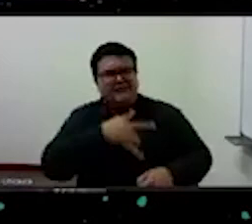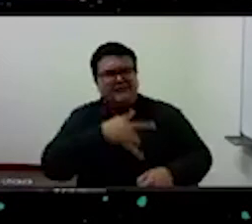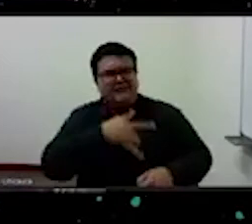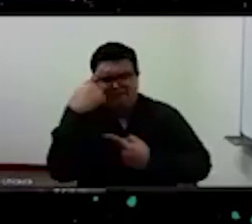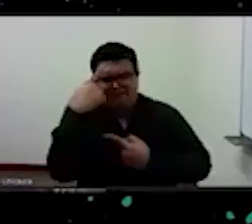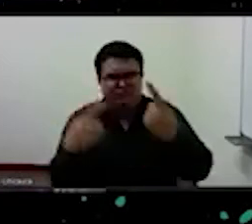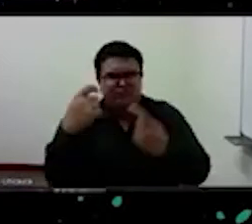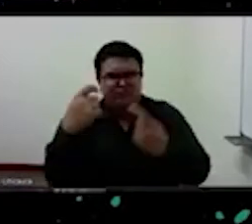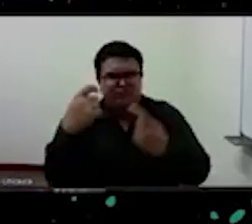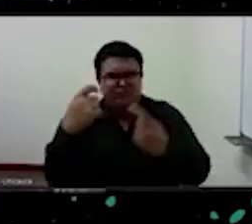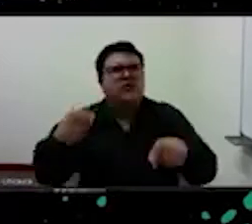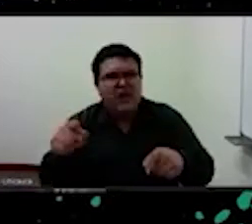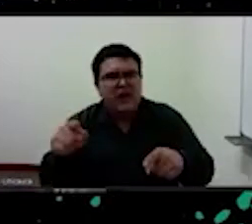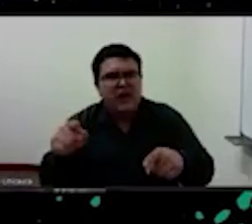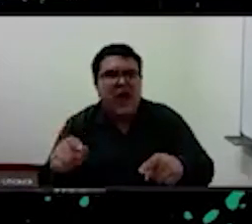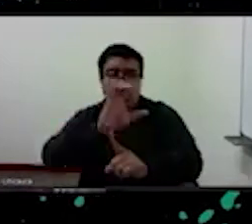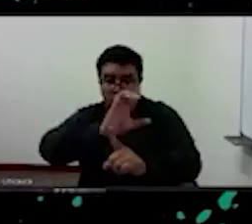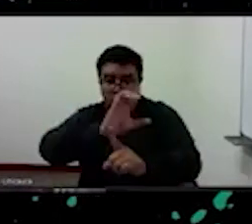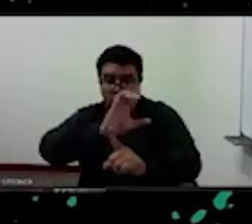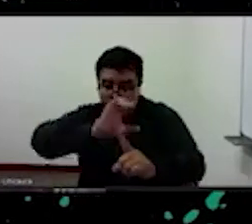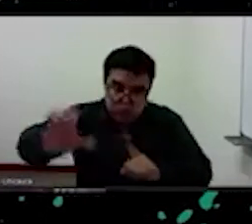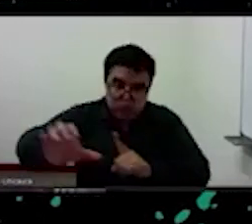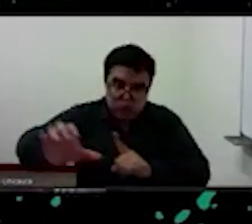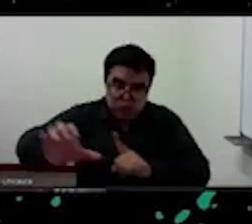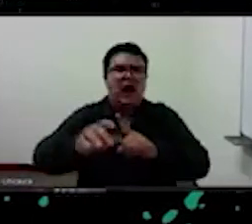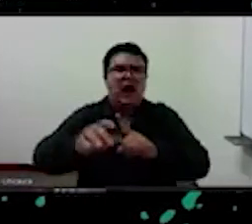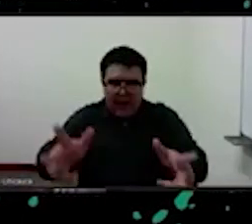cultural una cuestión cognitiva